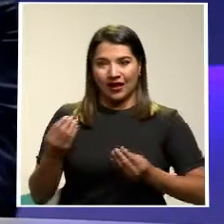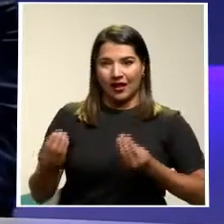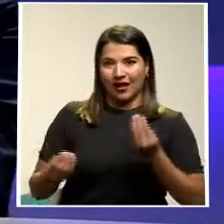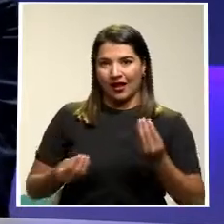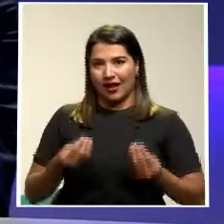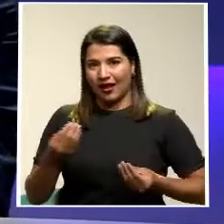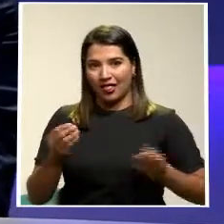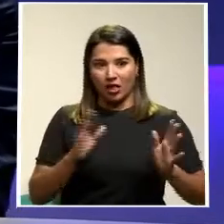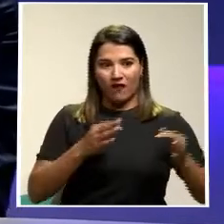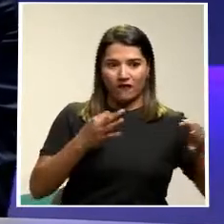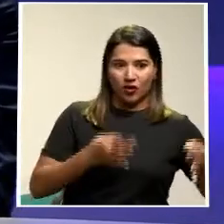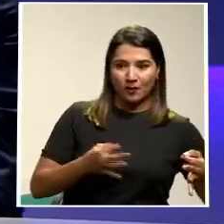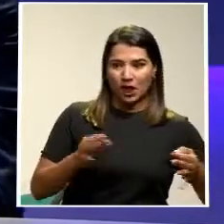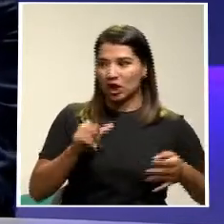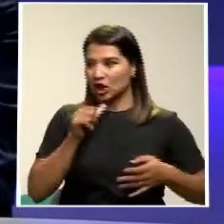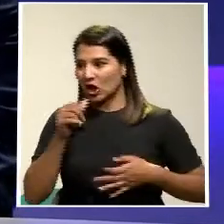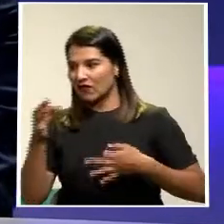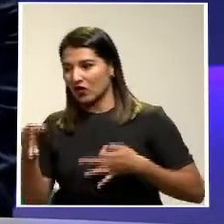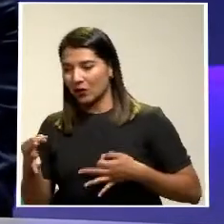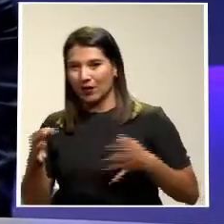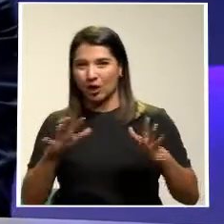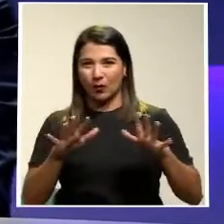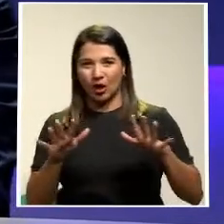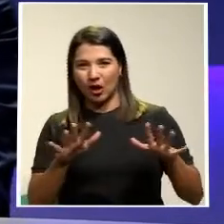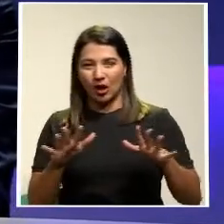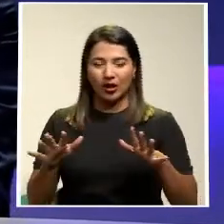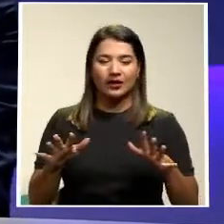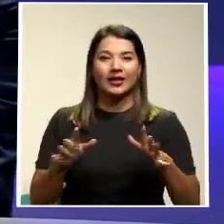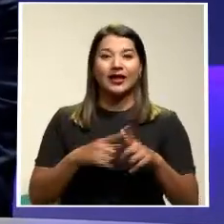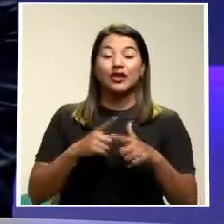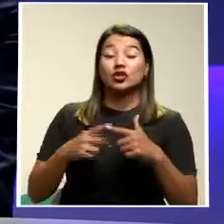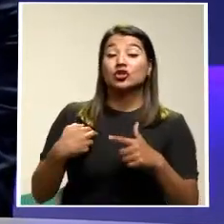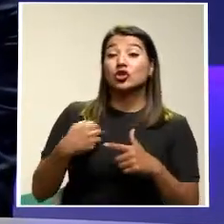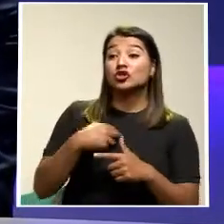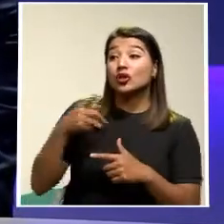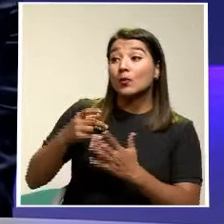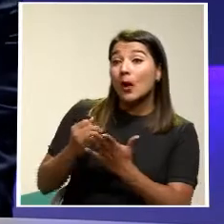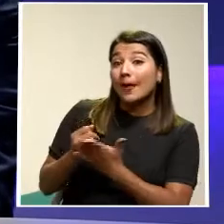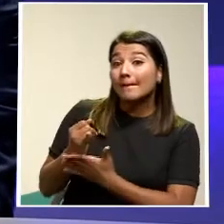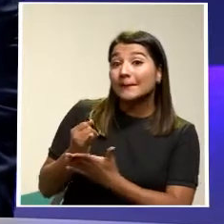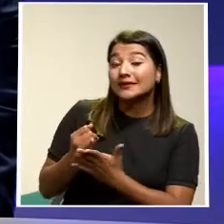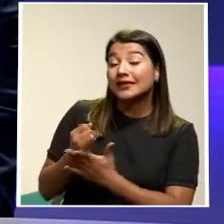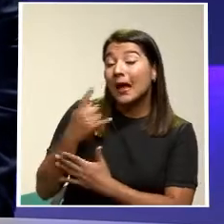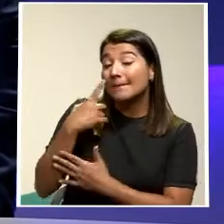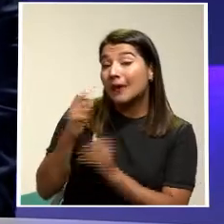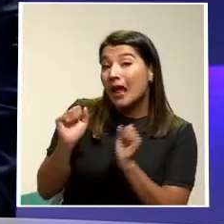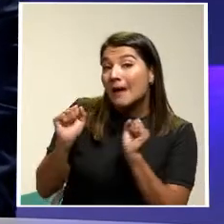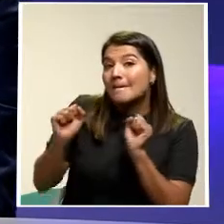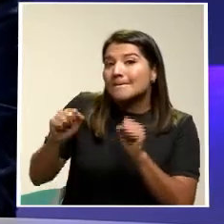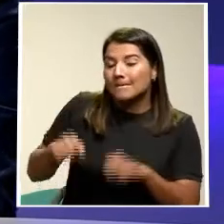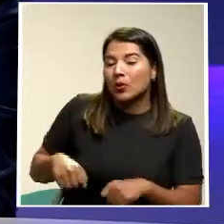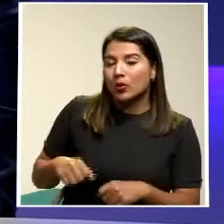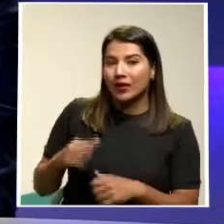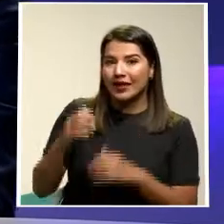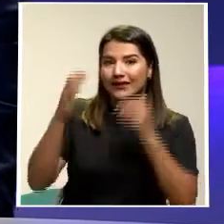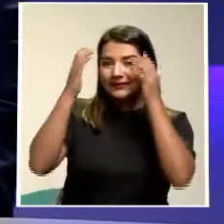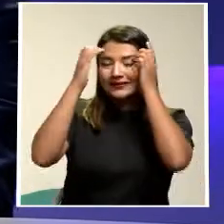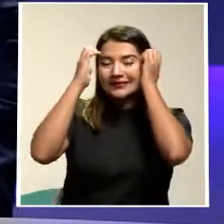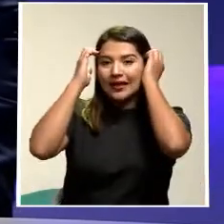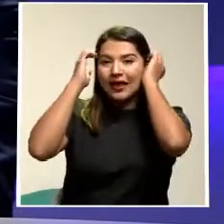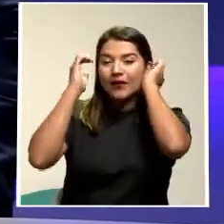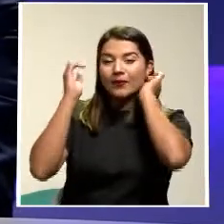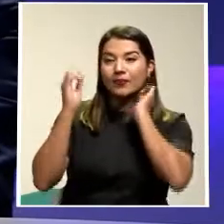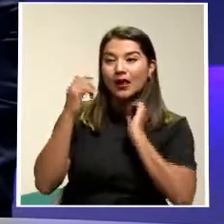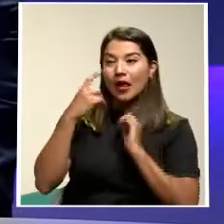crear investigación Empujar que arroja esta investigación Para determinar In sitio En el campo